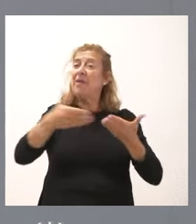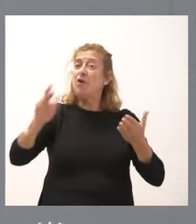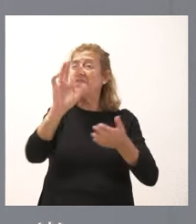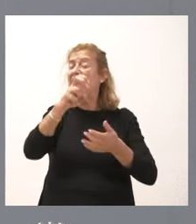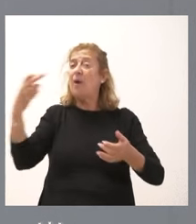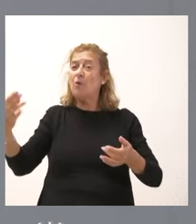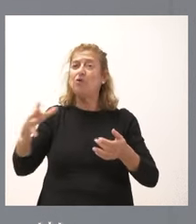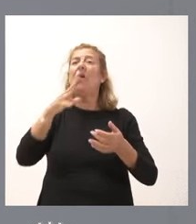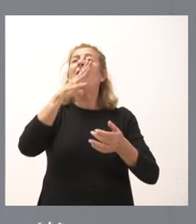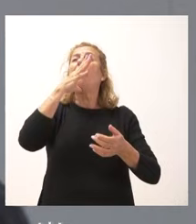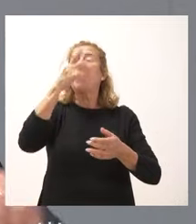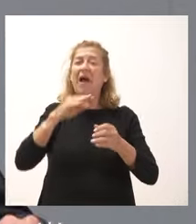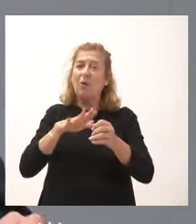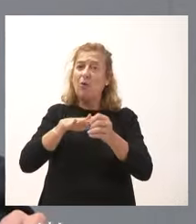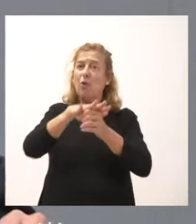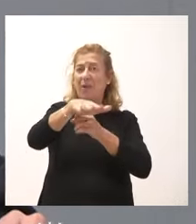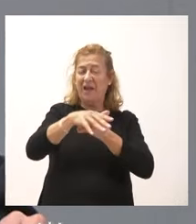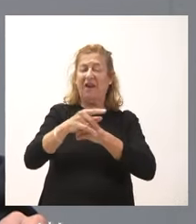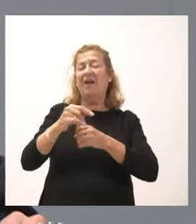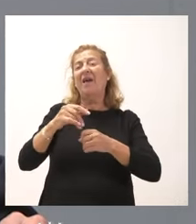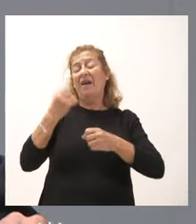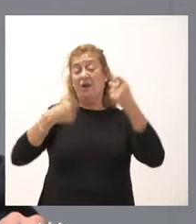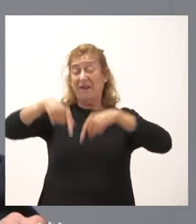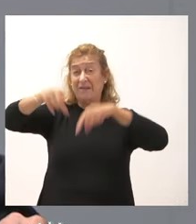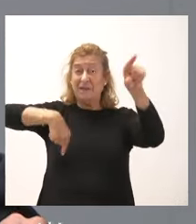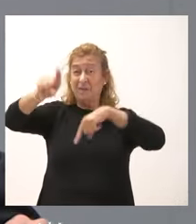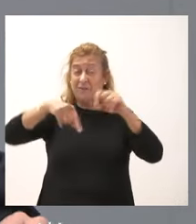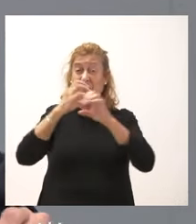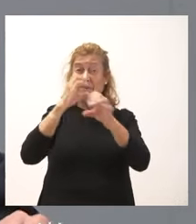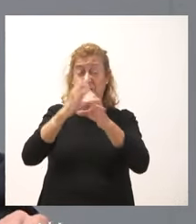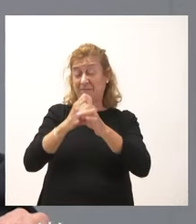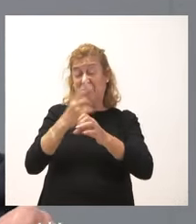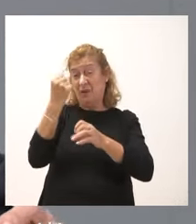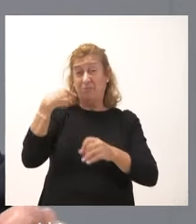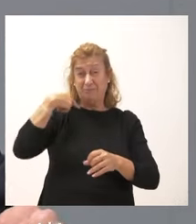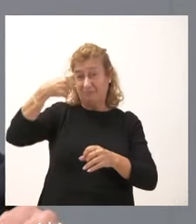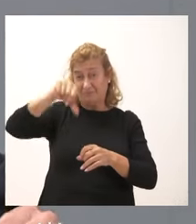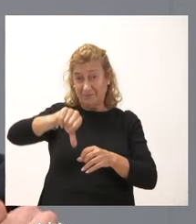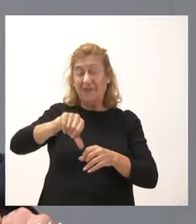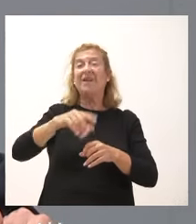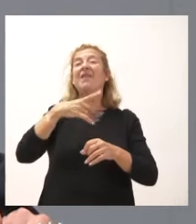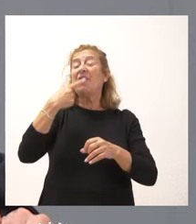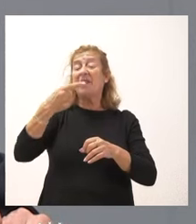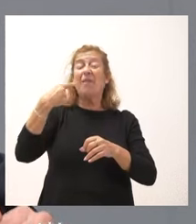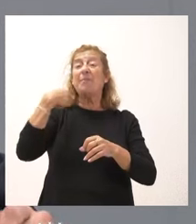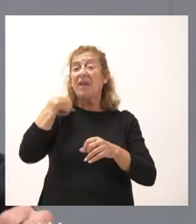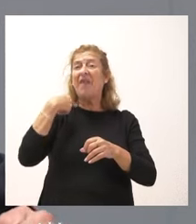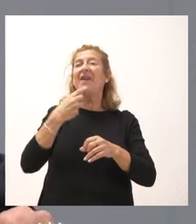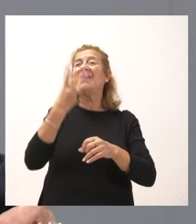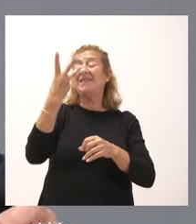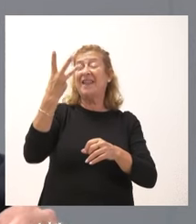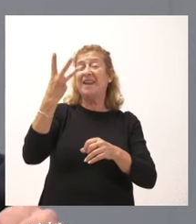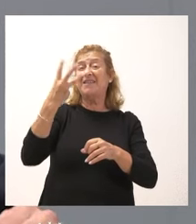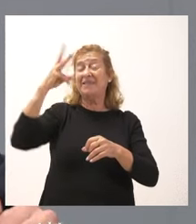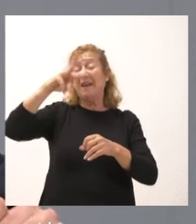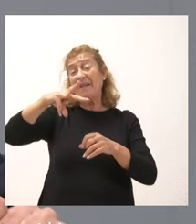déficit de explotación en transporte de viajeros por carretera. Se trata del déficit de los tres primeros